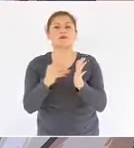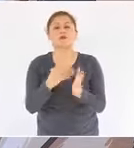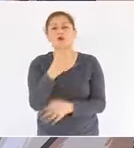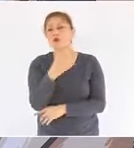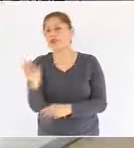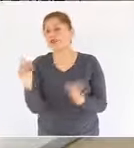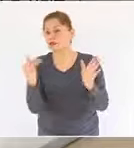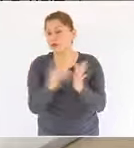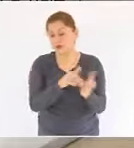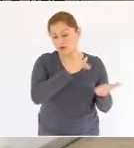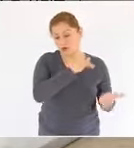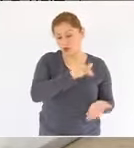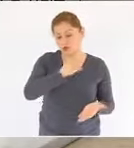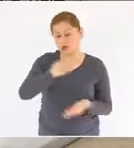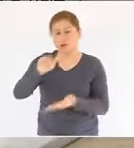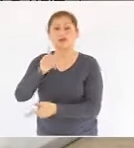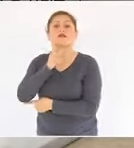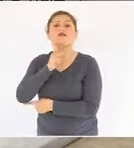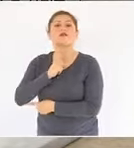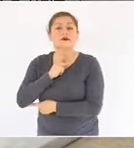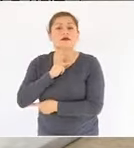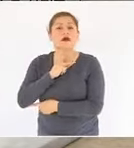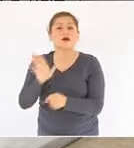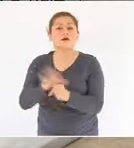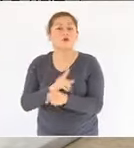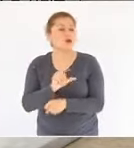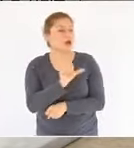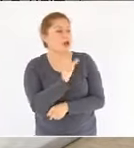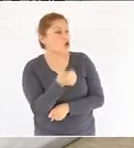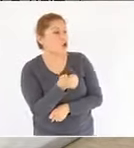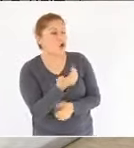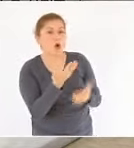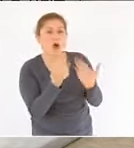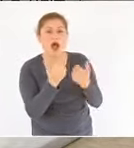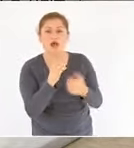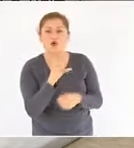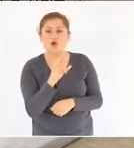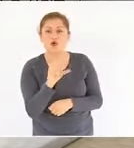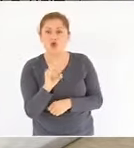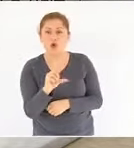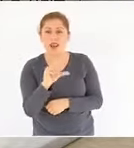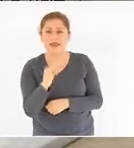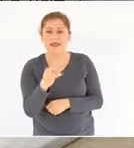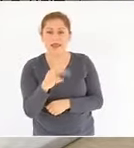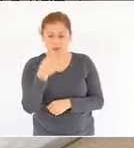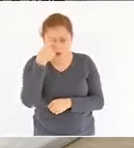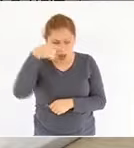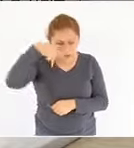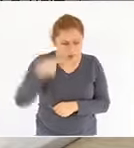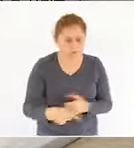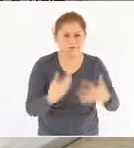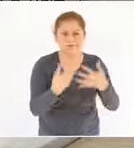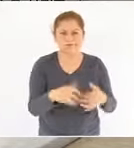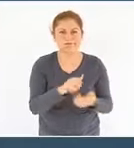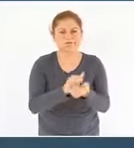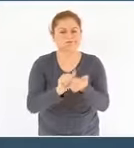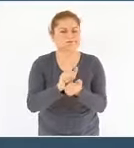barriles porque no se tenía crudo ligero para nuestras refinerías. con los